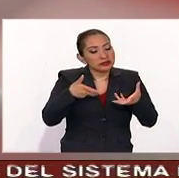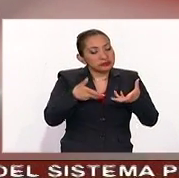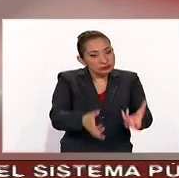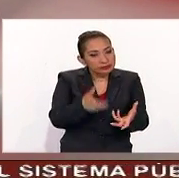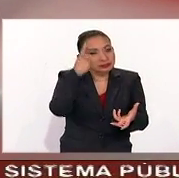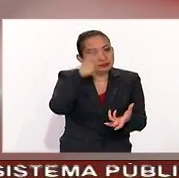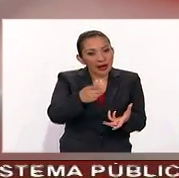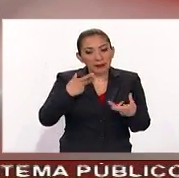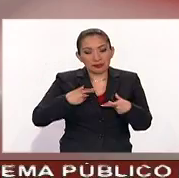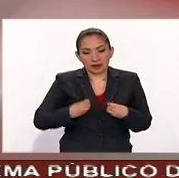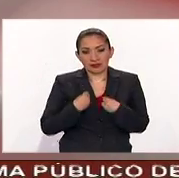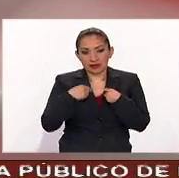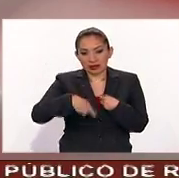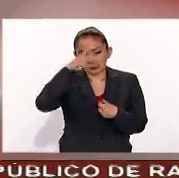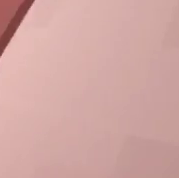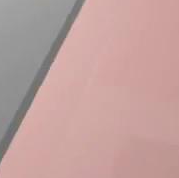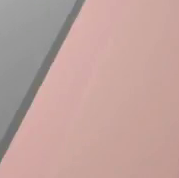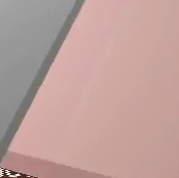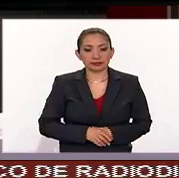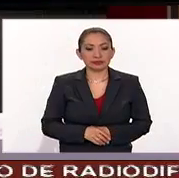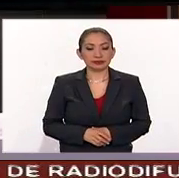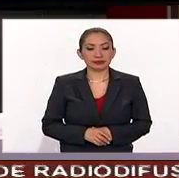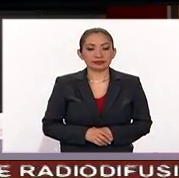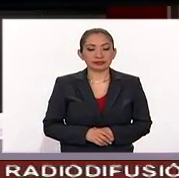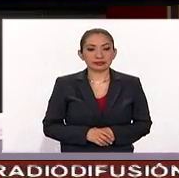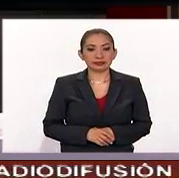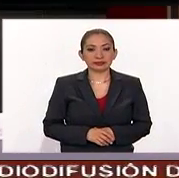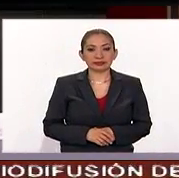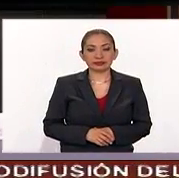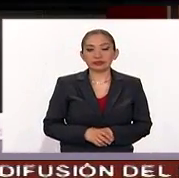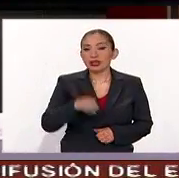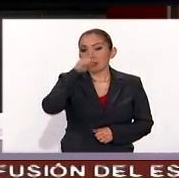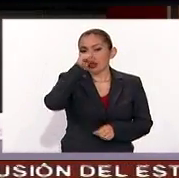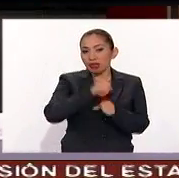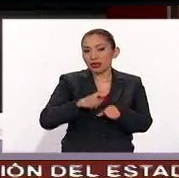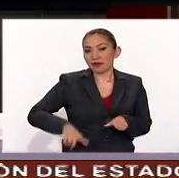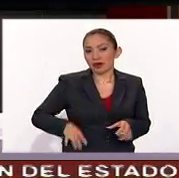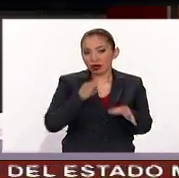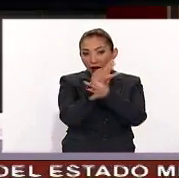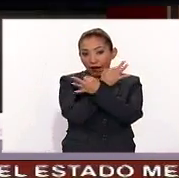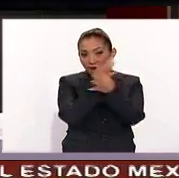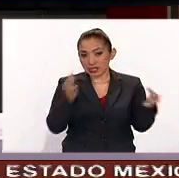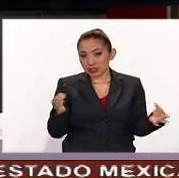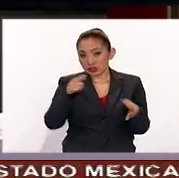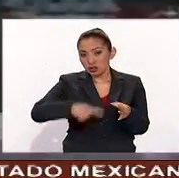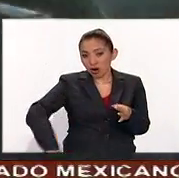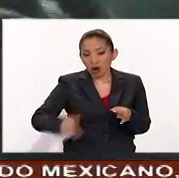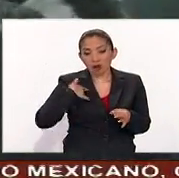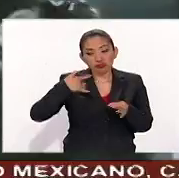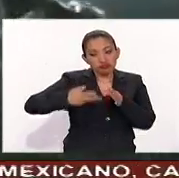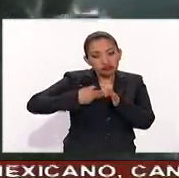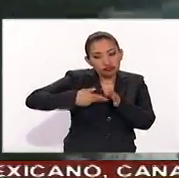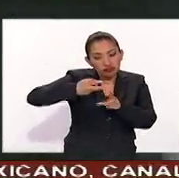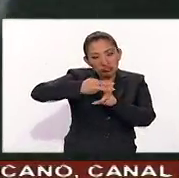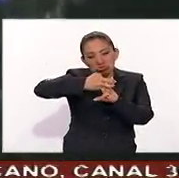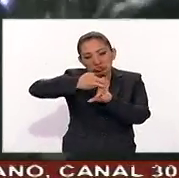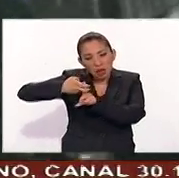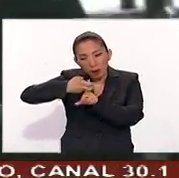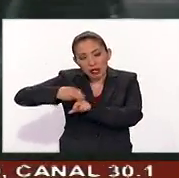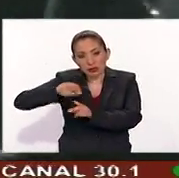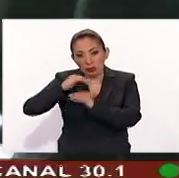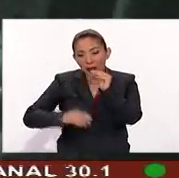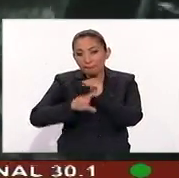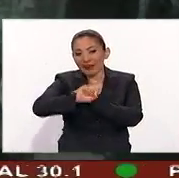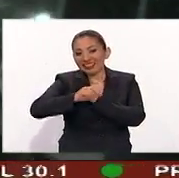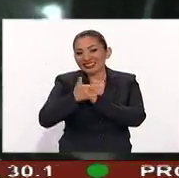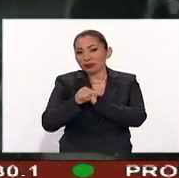para los que viven en este país. La Secretaría de Gobernación dio a conocer que la incidencia del secuestro disminuyó 27